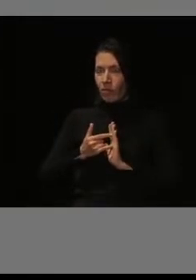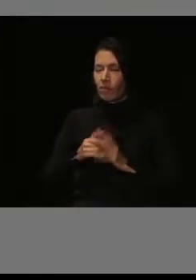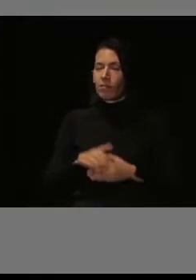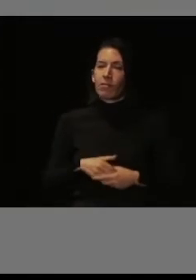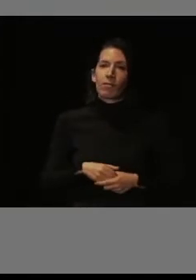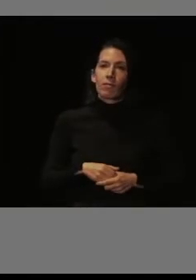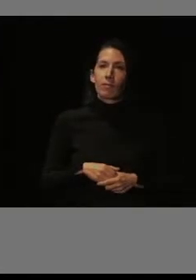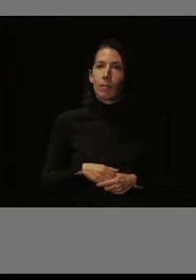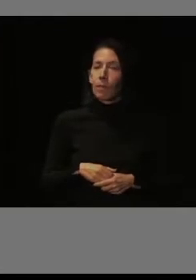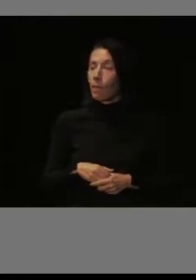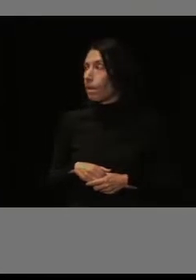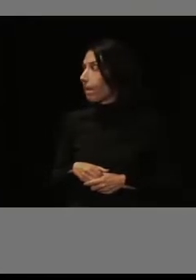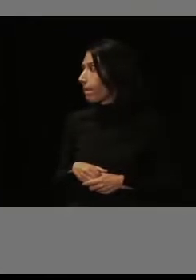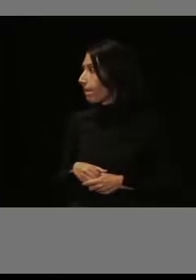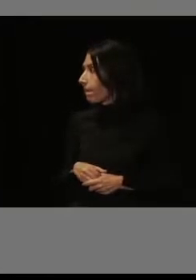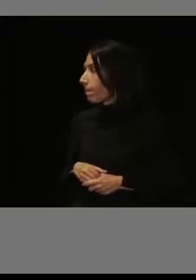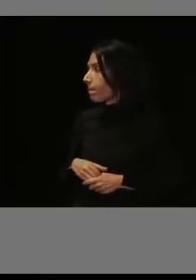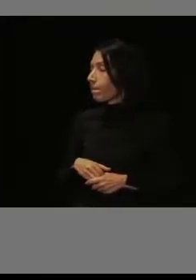Perdona.